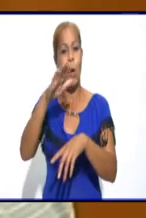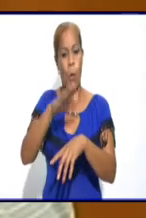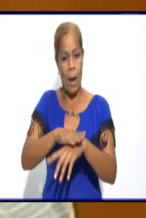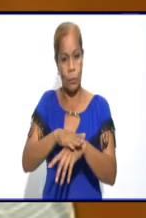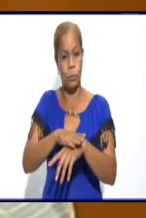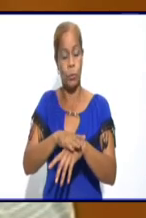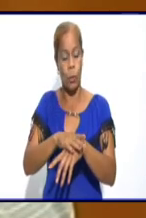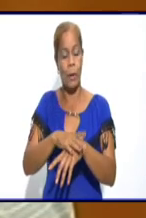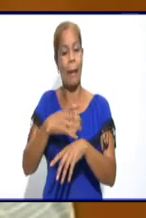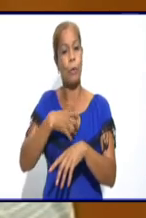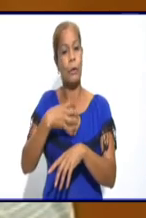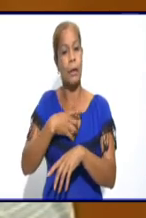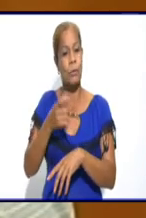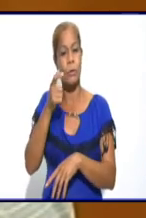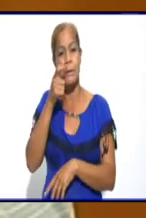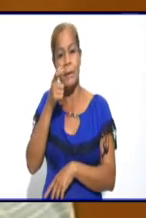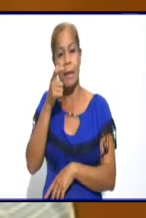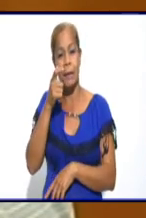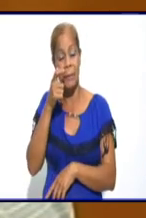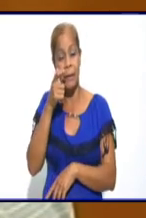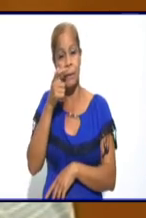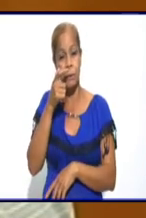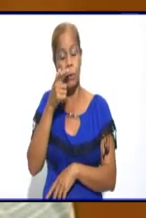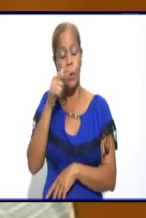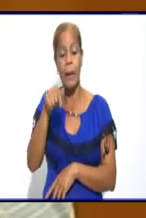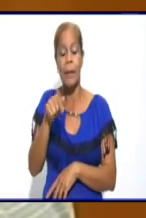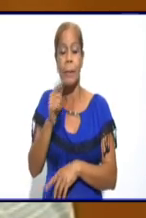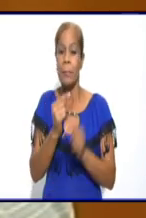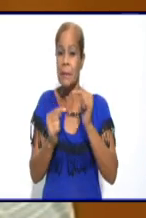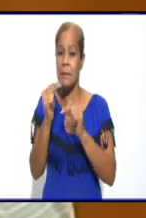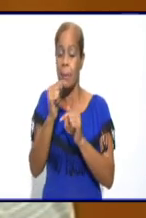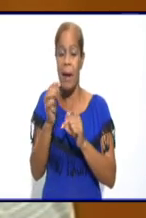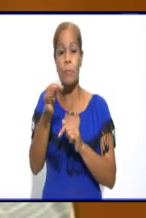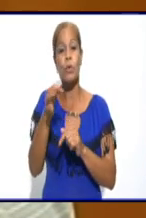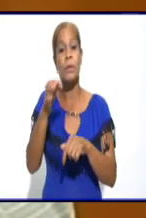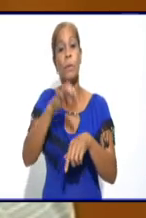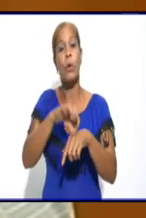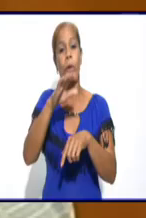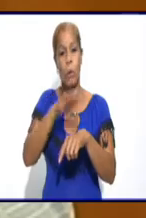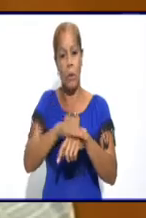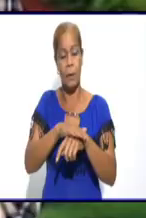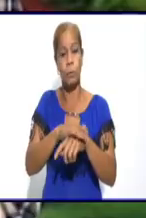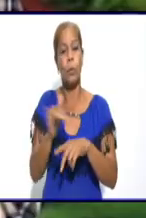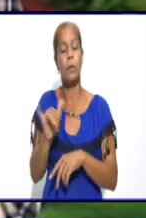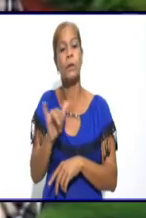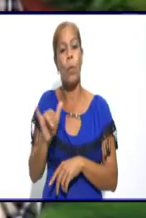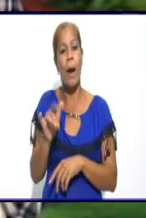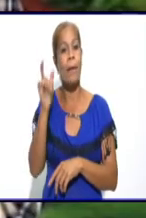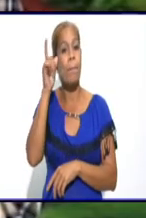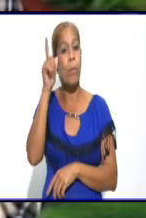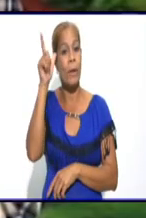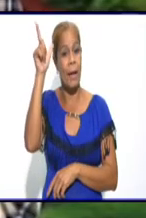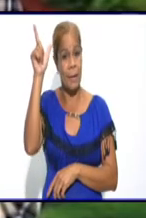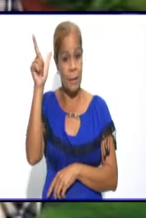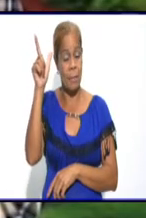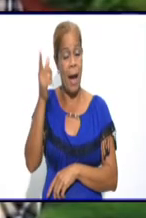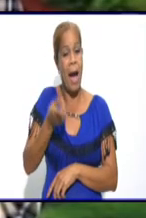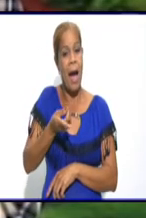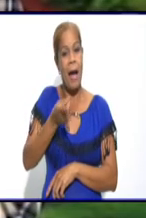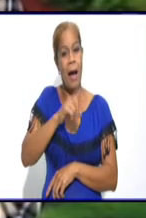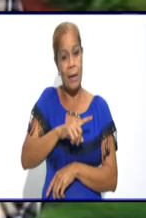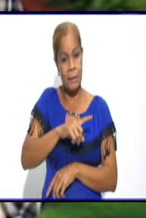dando seguimiento también a ese municipio, especialmente en los últimos días. También el Boyarriba confirmó un caso en el día anterior